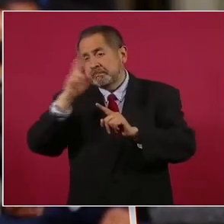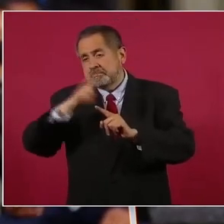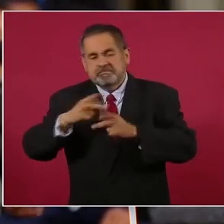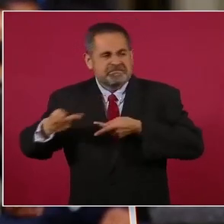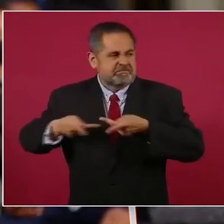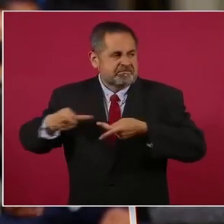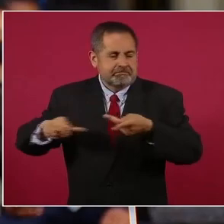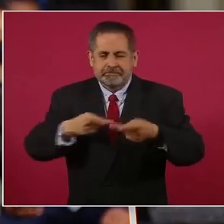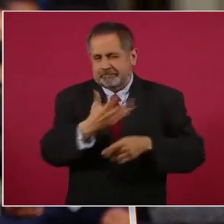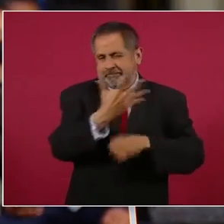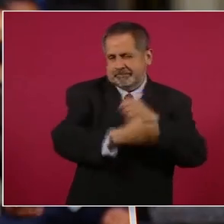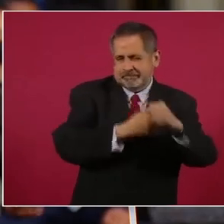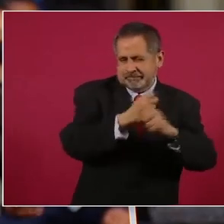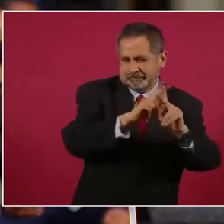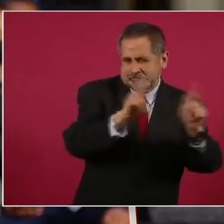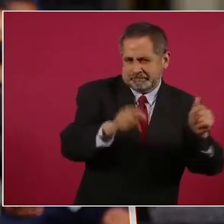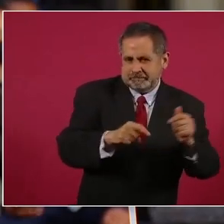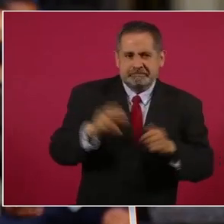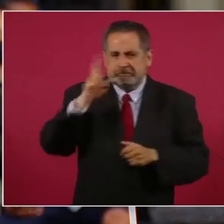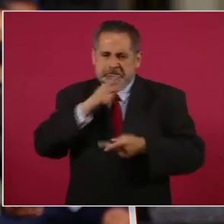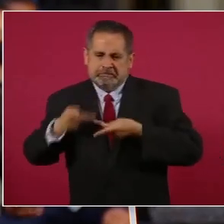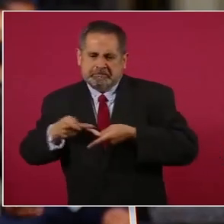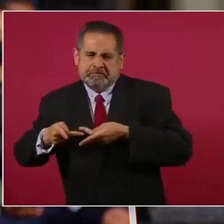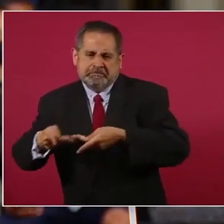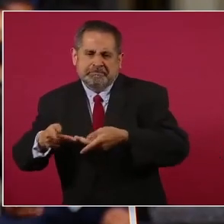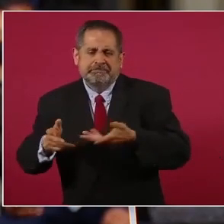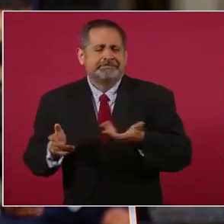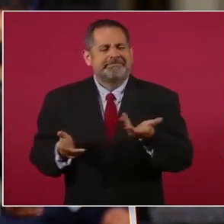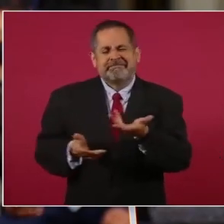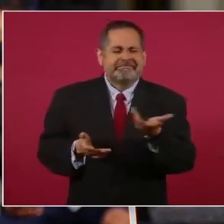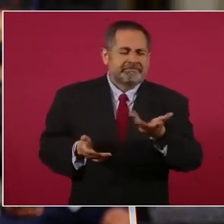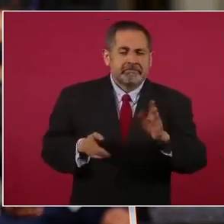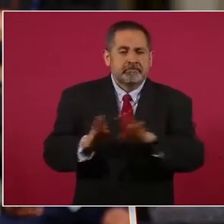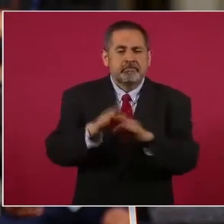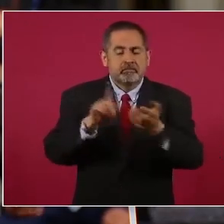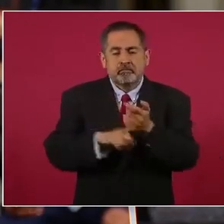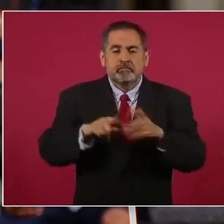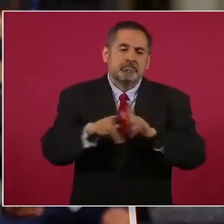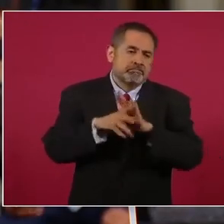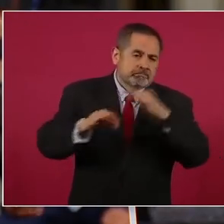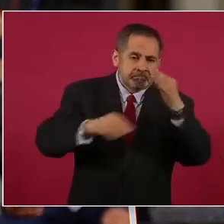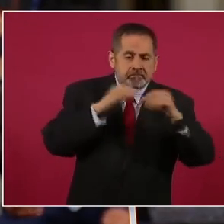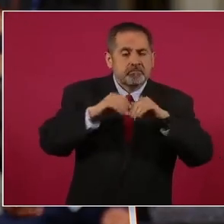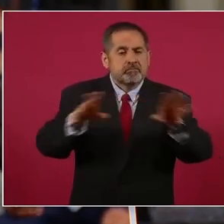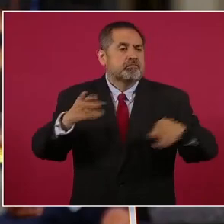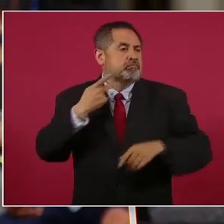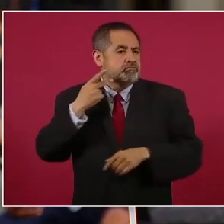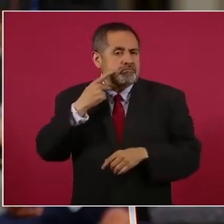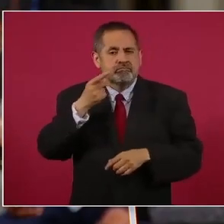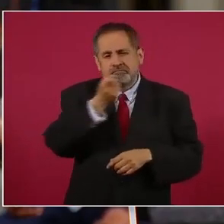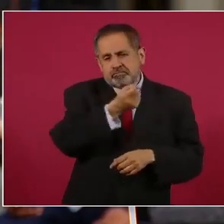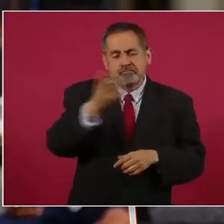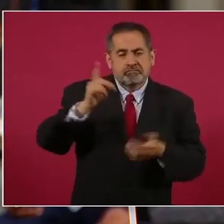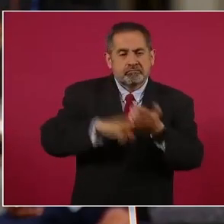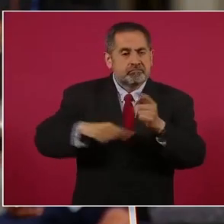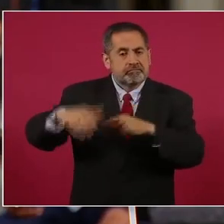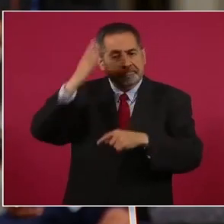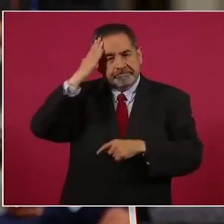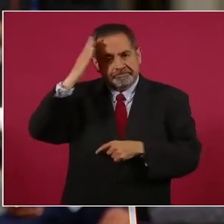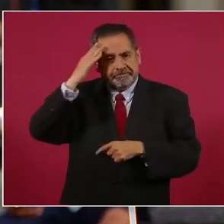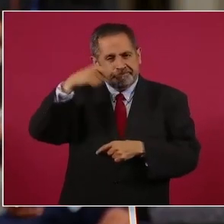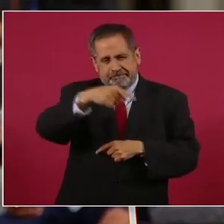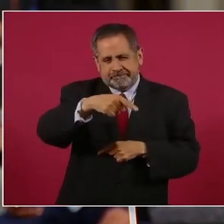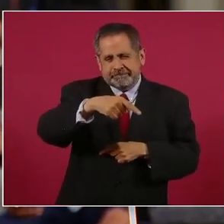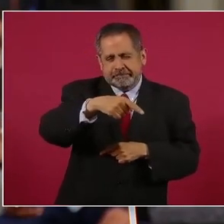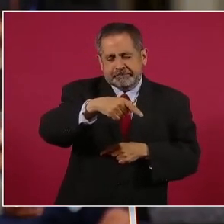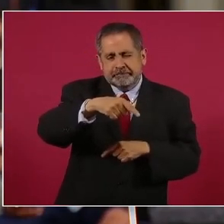ofensiva. Luego de estas reacciones del fin de semana, que incluyen también a medios de comunicación, a políticos y líderes de influencia de